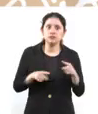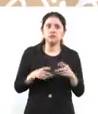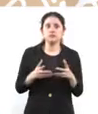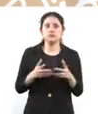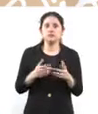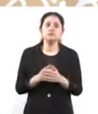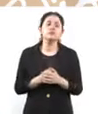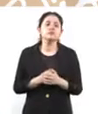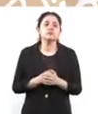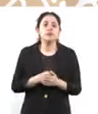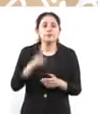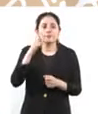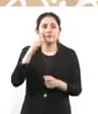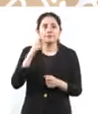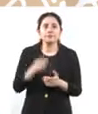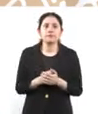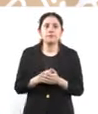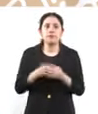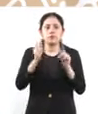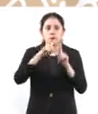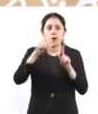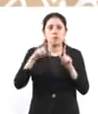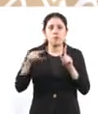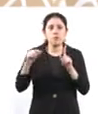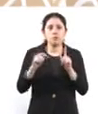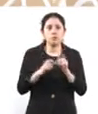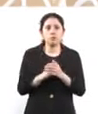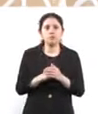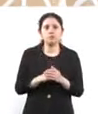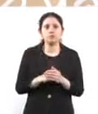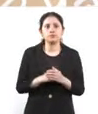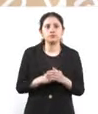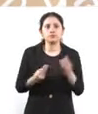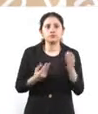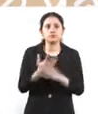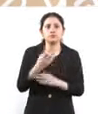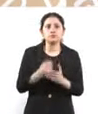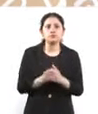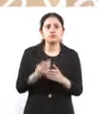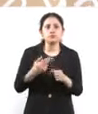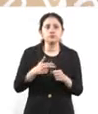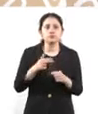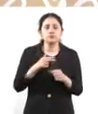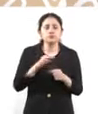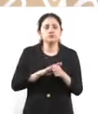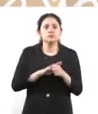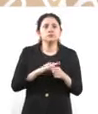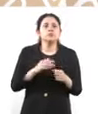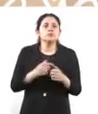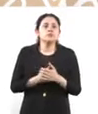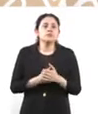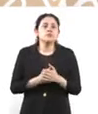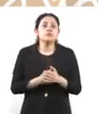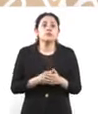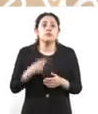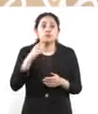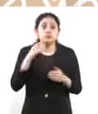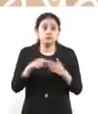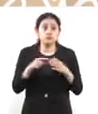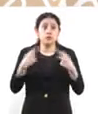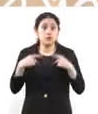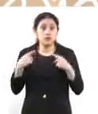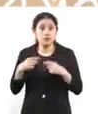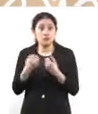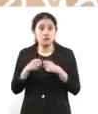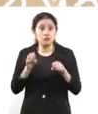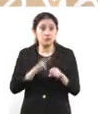el país en el momento en que entró el nuevo sistema penal acusatorio. Nunca se preparó a los sistemas. Y lo que